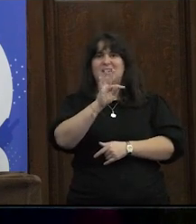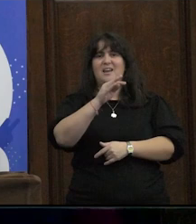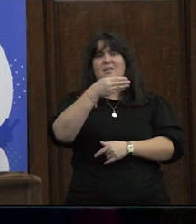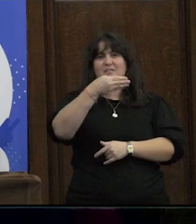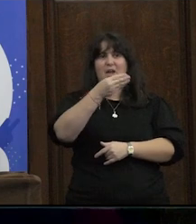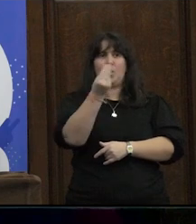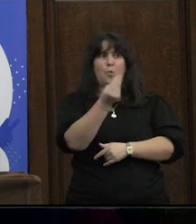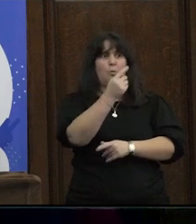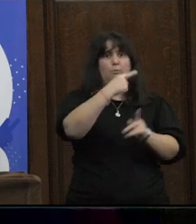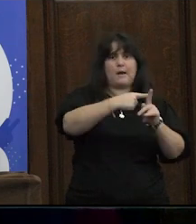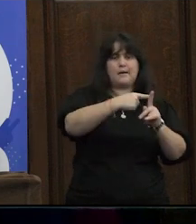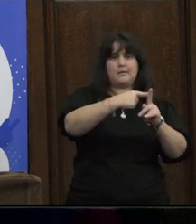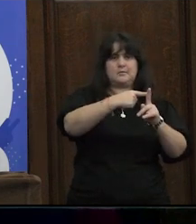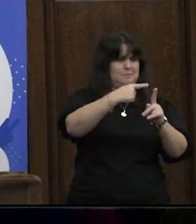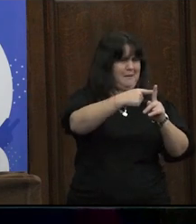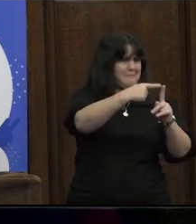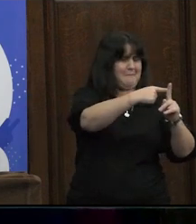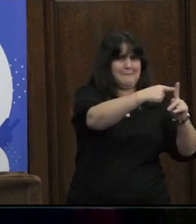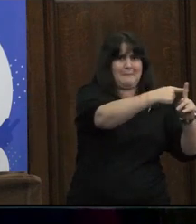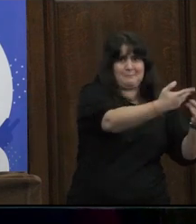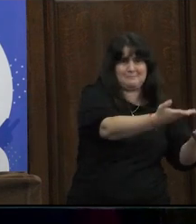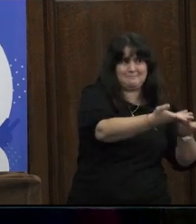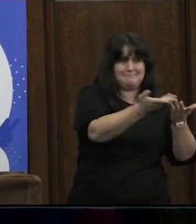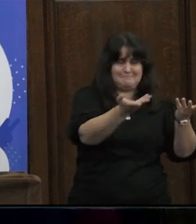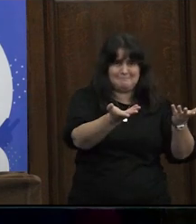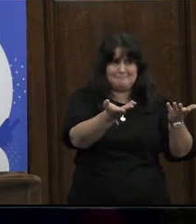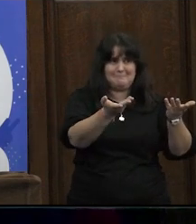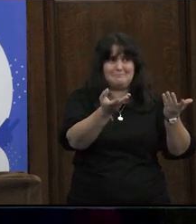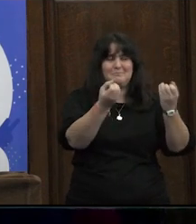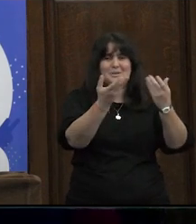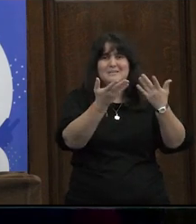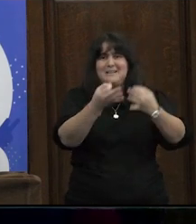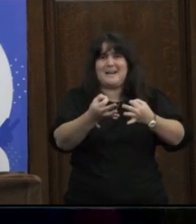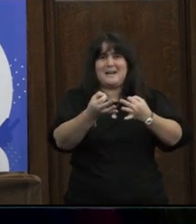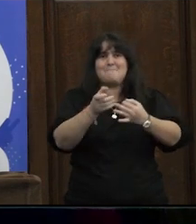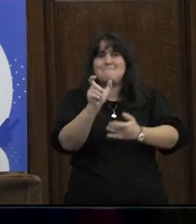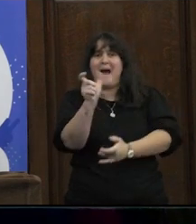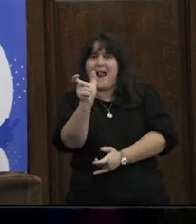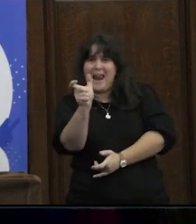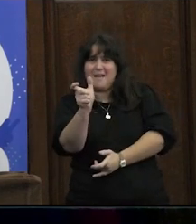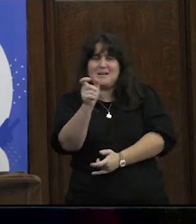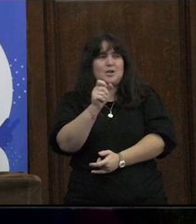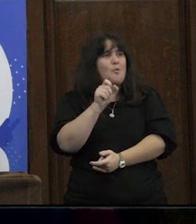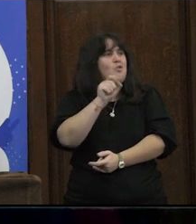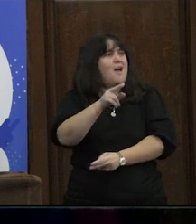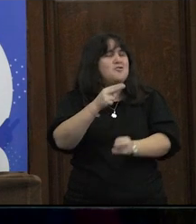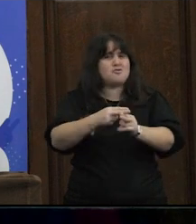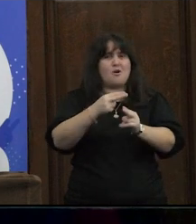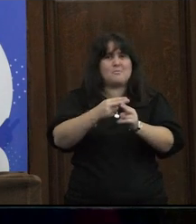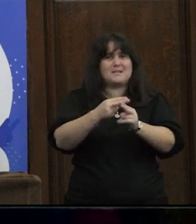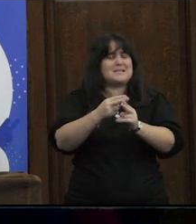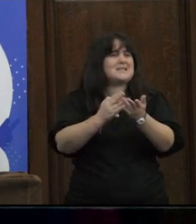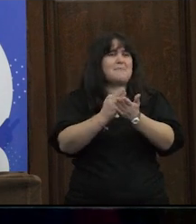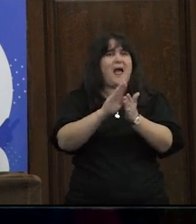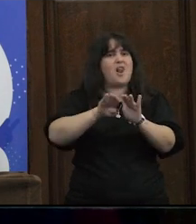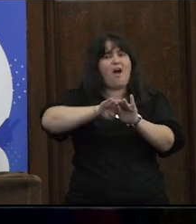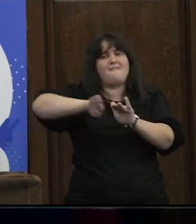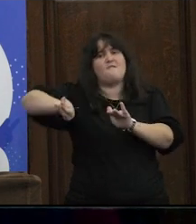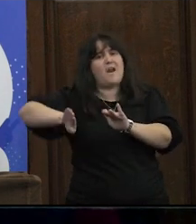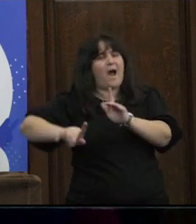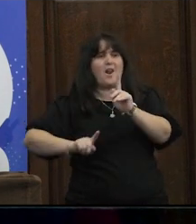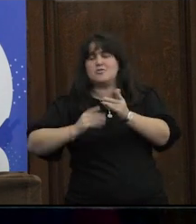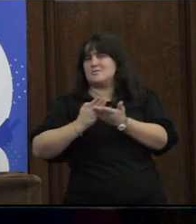LGTBIQ+, ¿cuánto más tenemos? porque el dispositivo de la palabra y el nombre siempre deja algo afuera